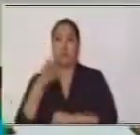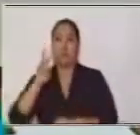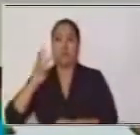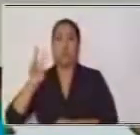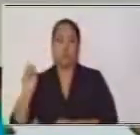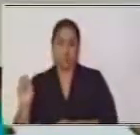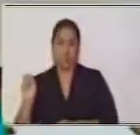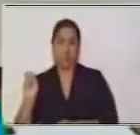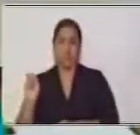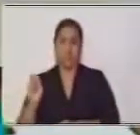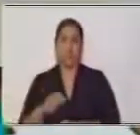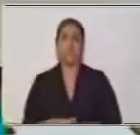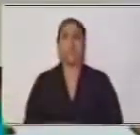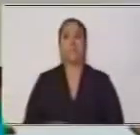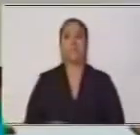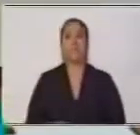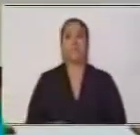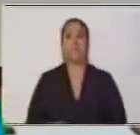partido veinte.